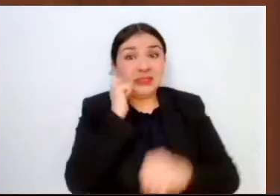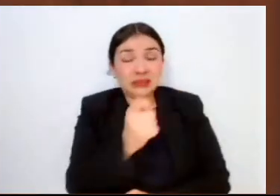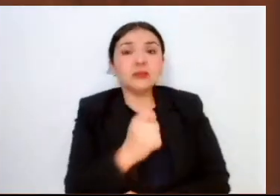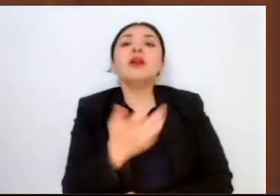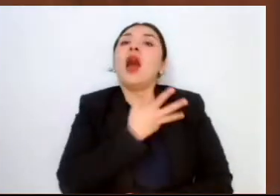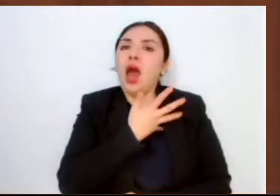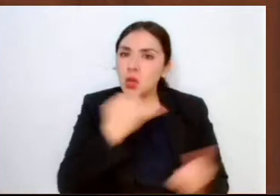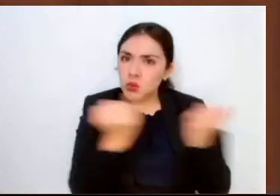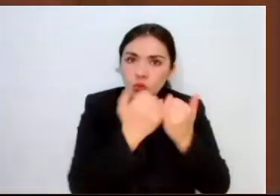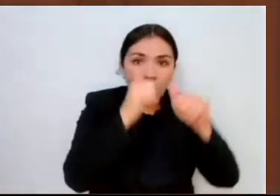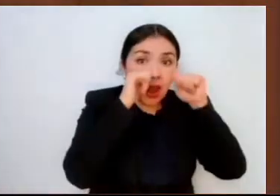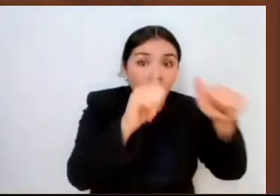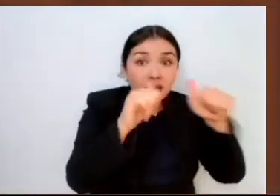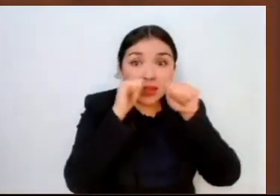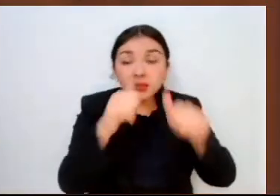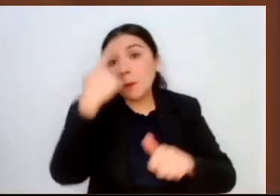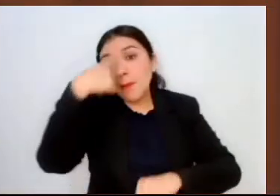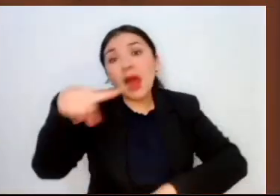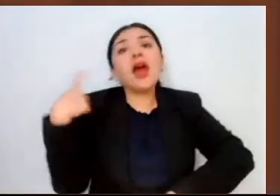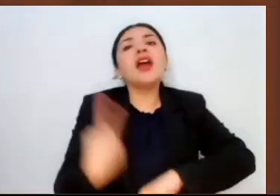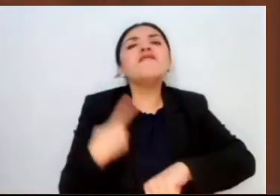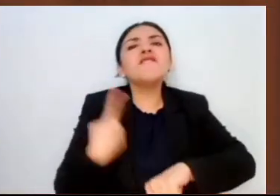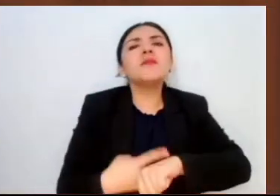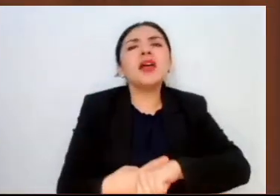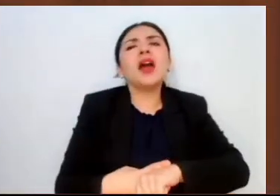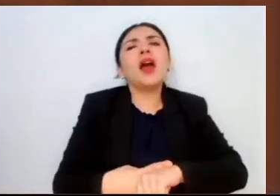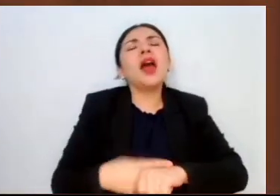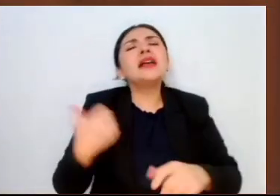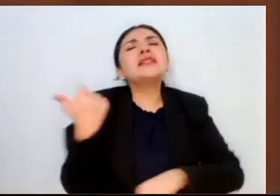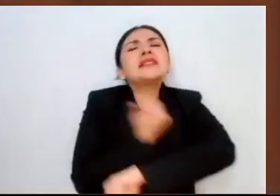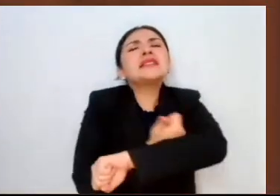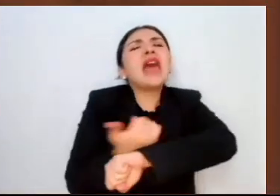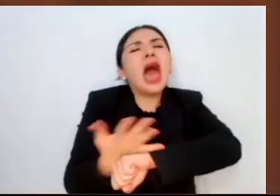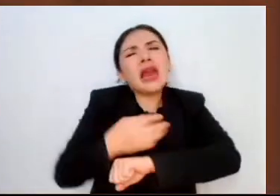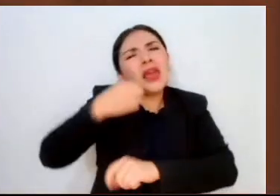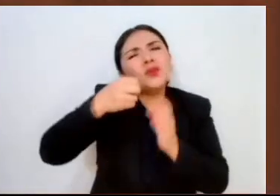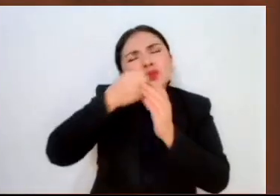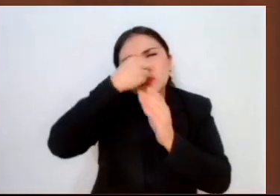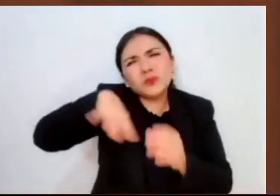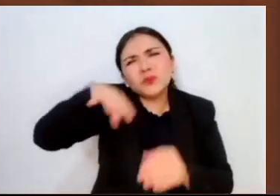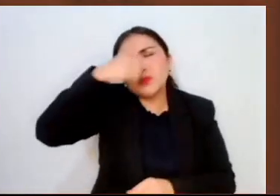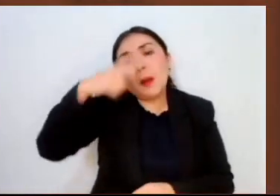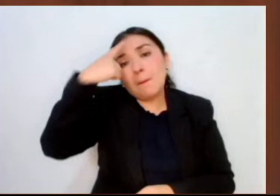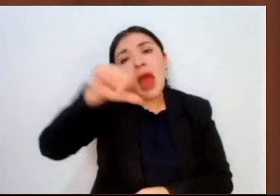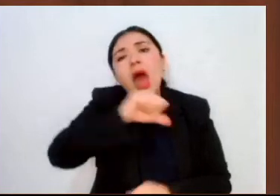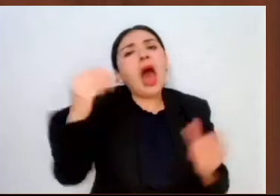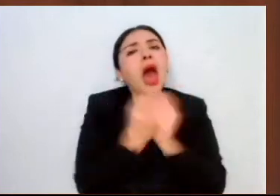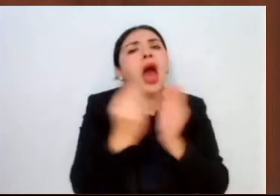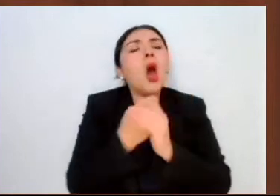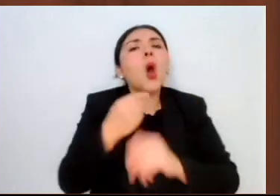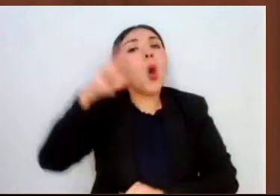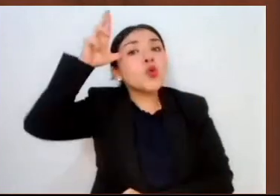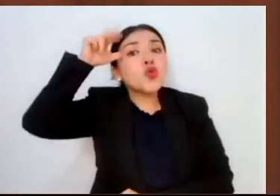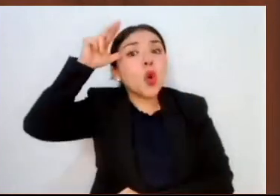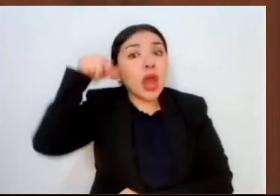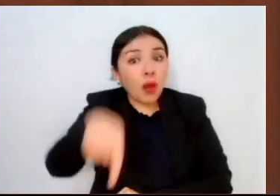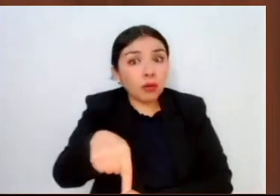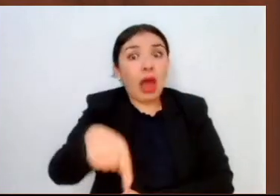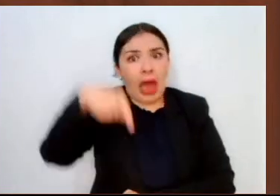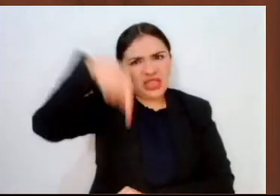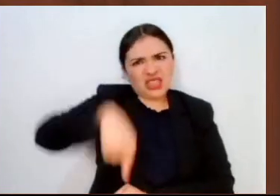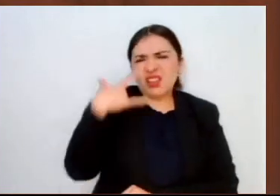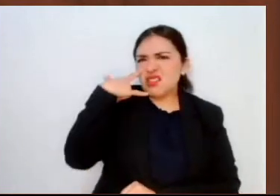atención a la enfermedad hemorrágica viral de los conejos, enfermedad exótica para el país,